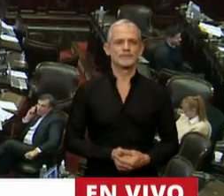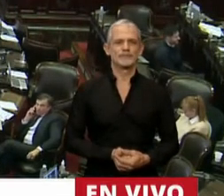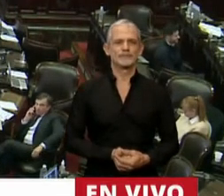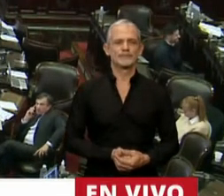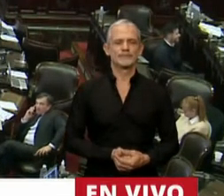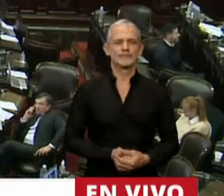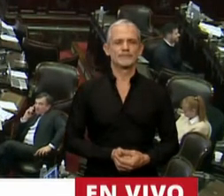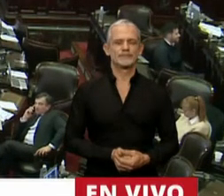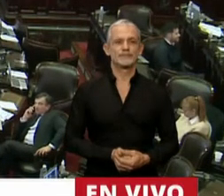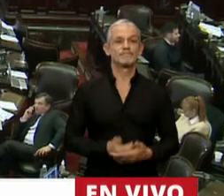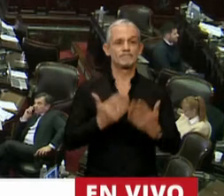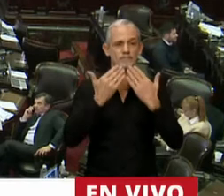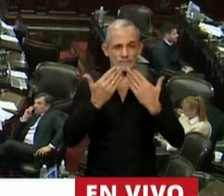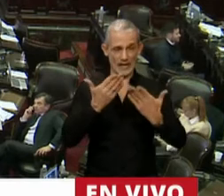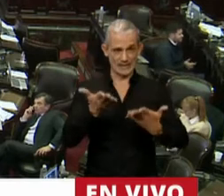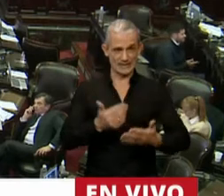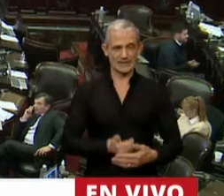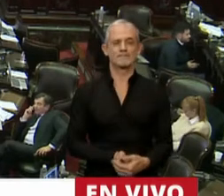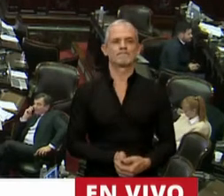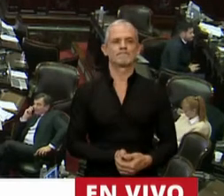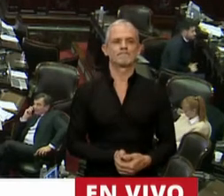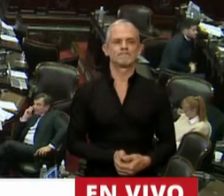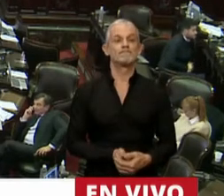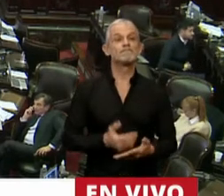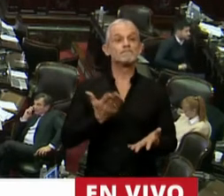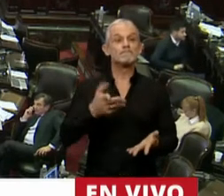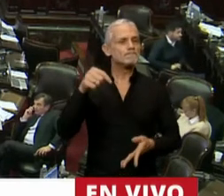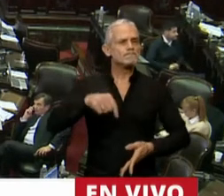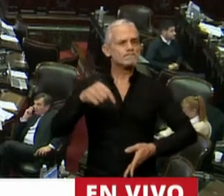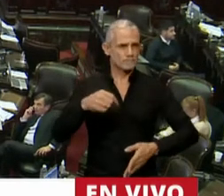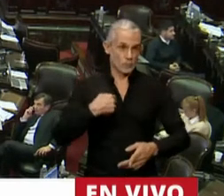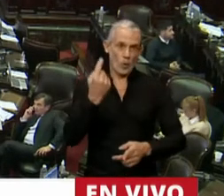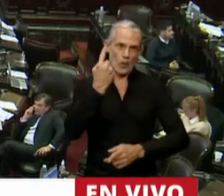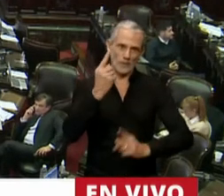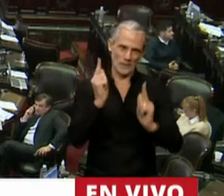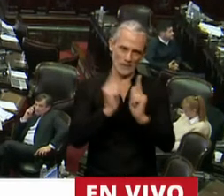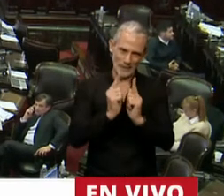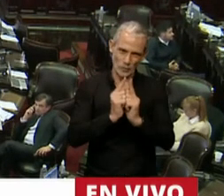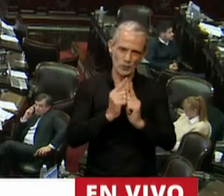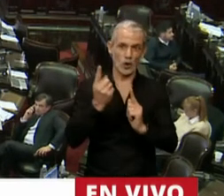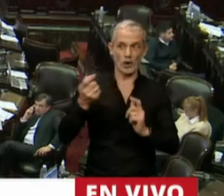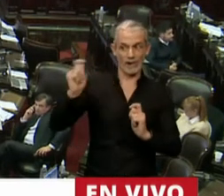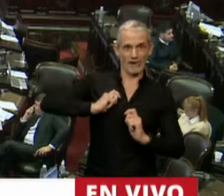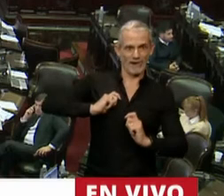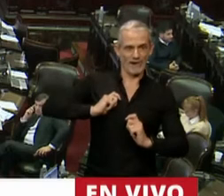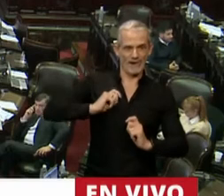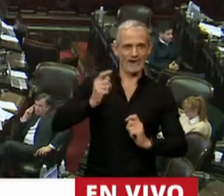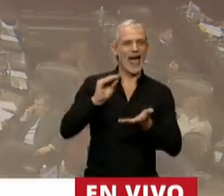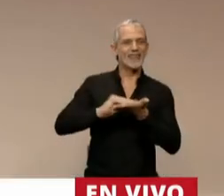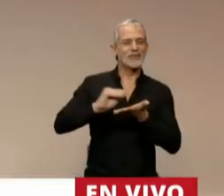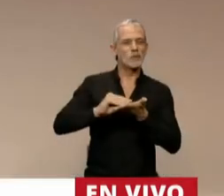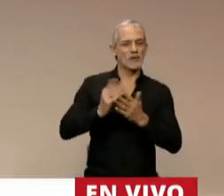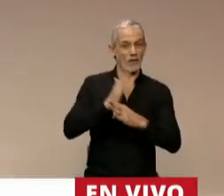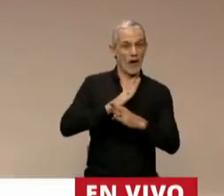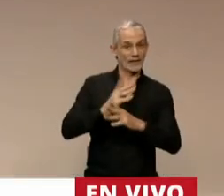Gracias, señor Presidente. Voy a hacer uso del minuto de yapa que me concedió el diputado